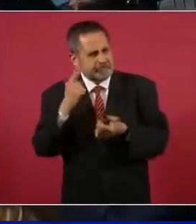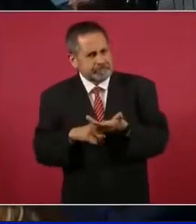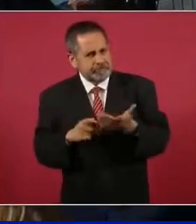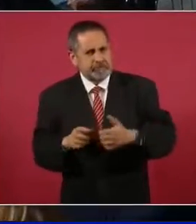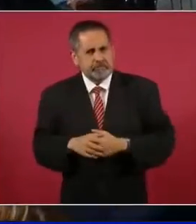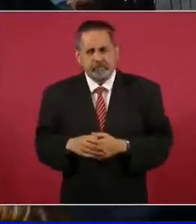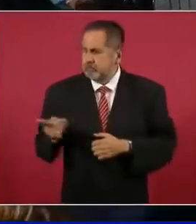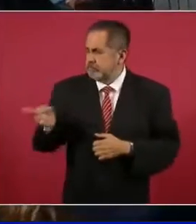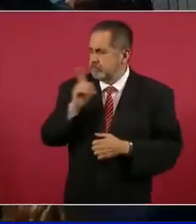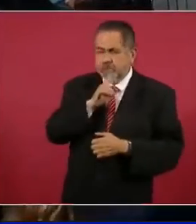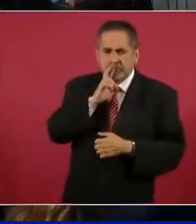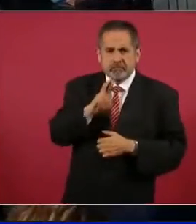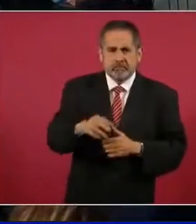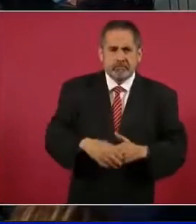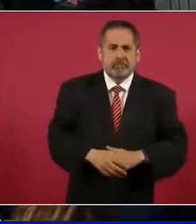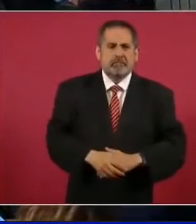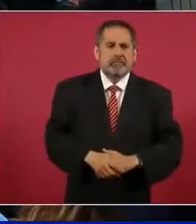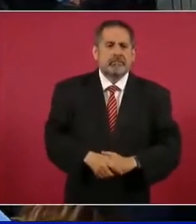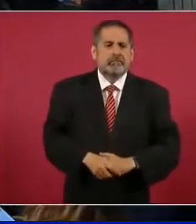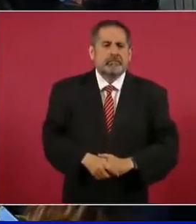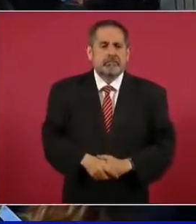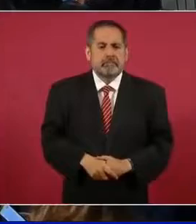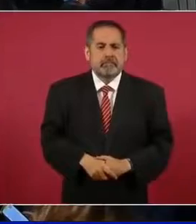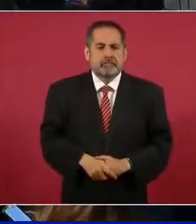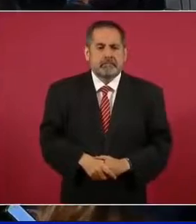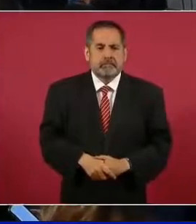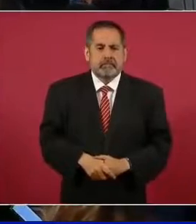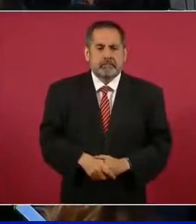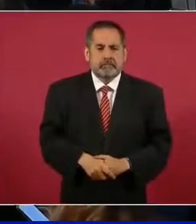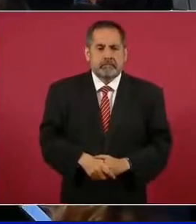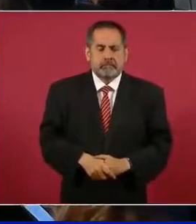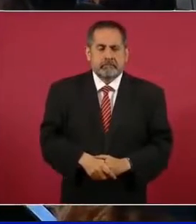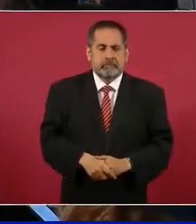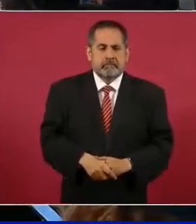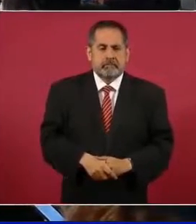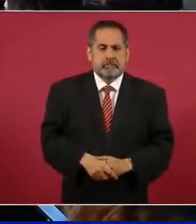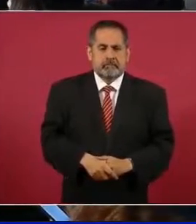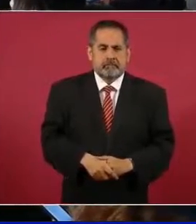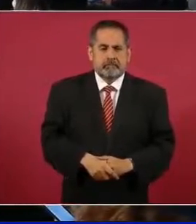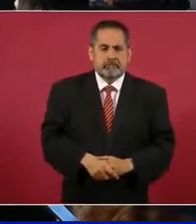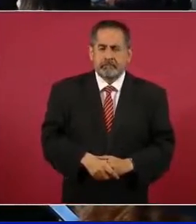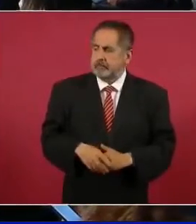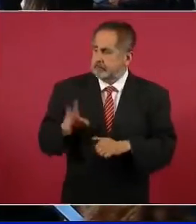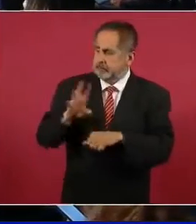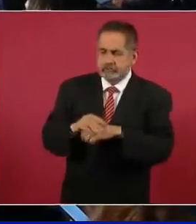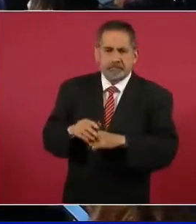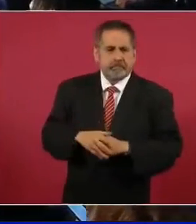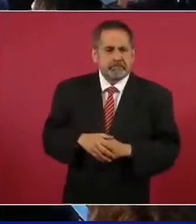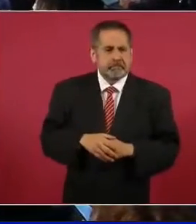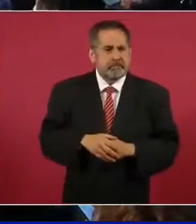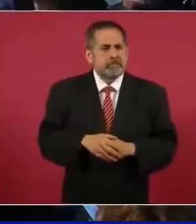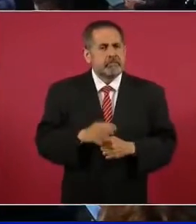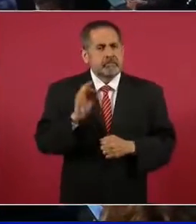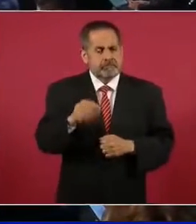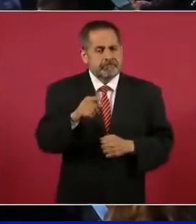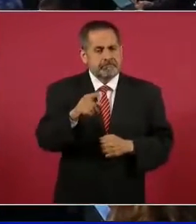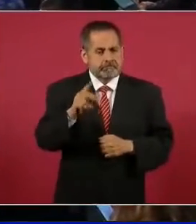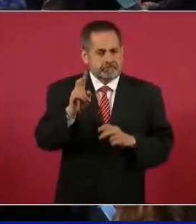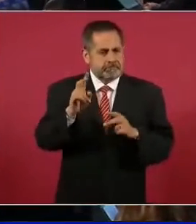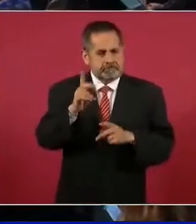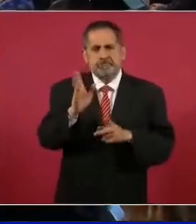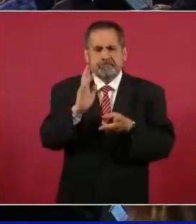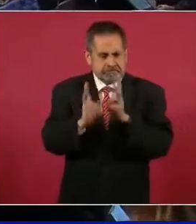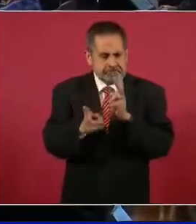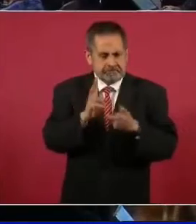¿Tú puedes plantear? Está bien, se lo mandamos. con permiso. Sí, efectivamente el tema ha sido